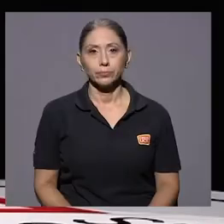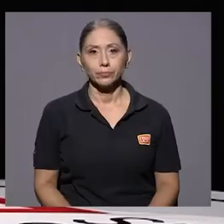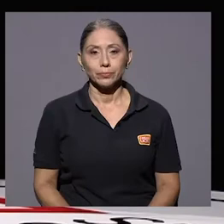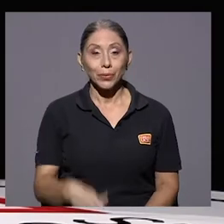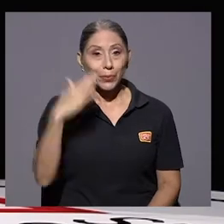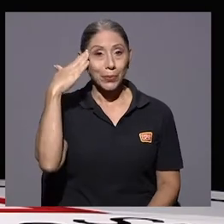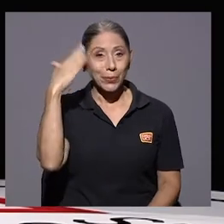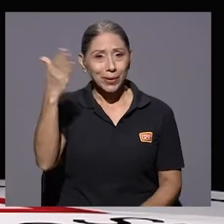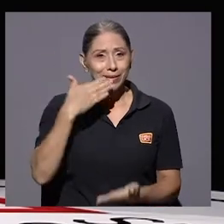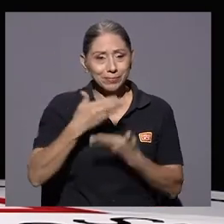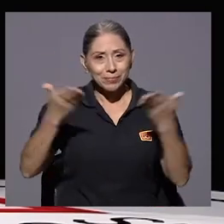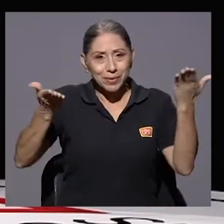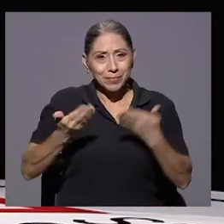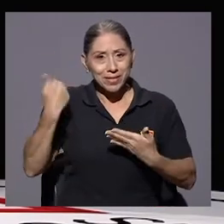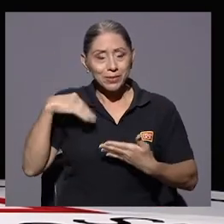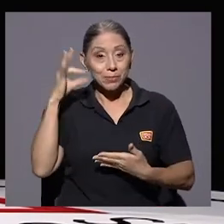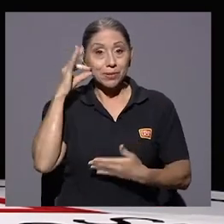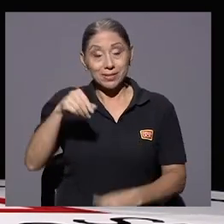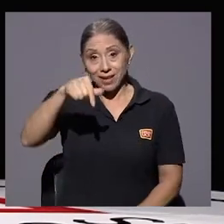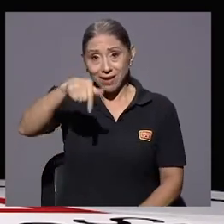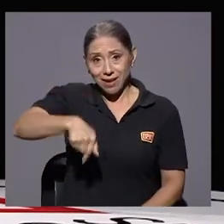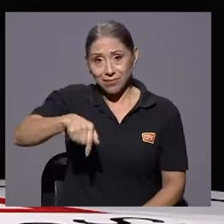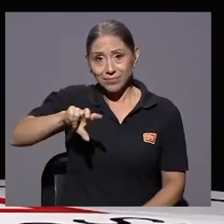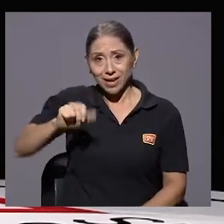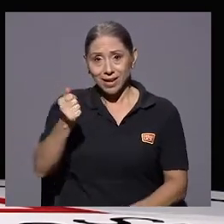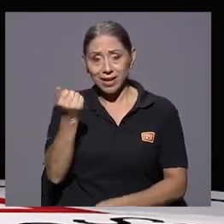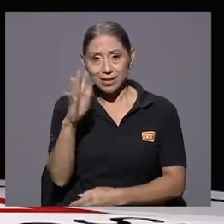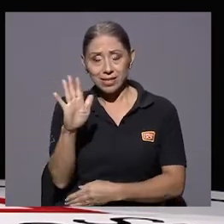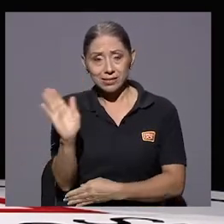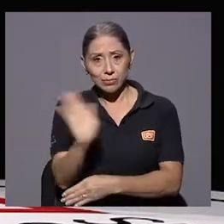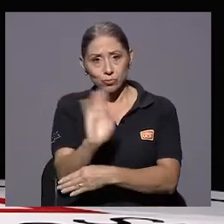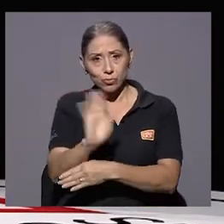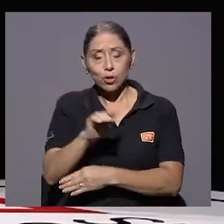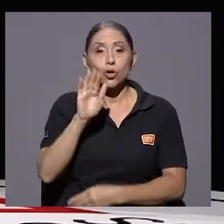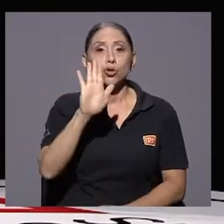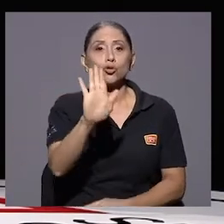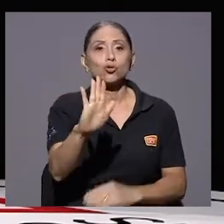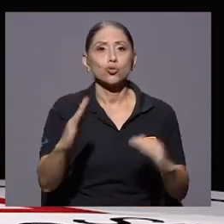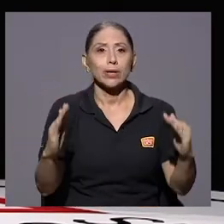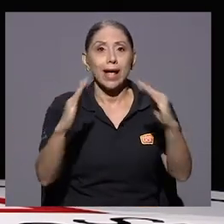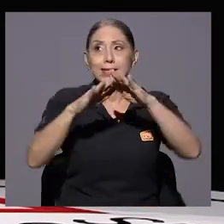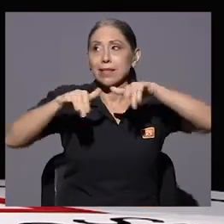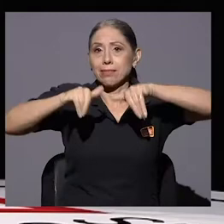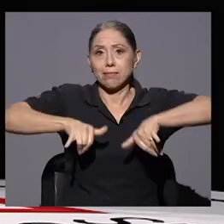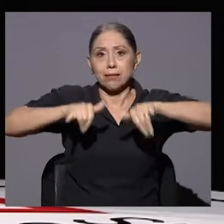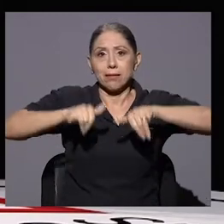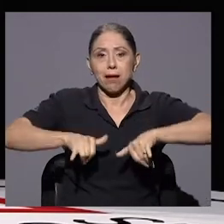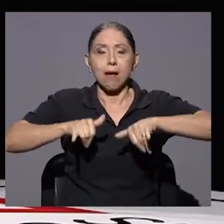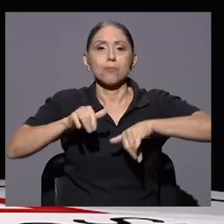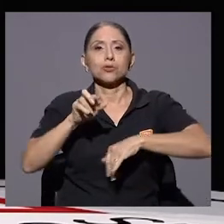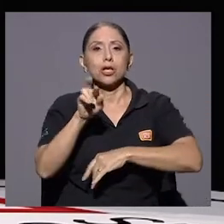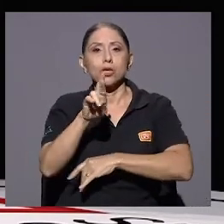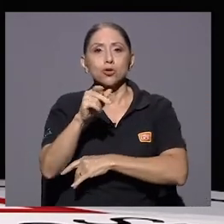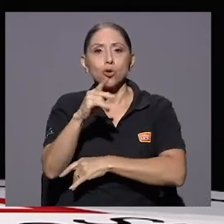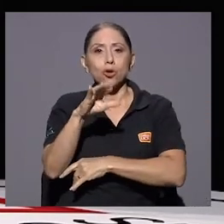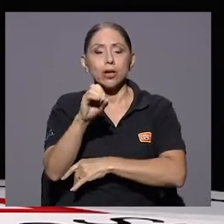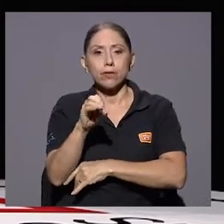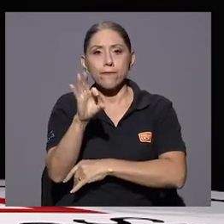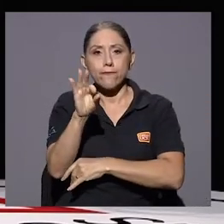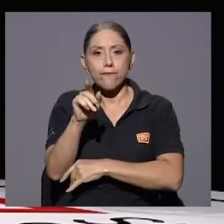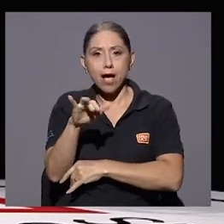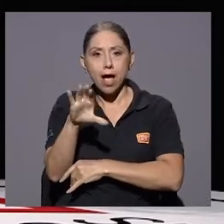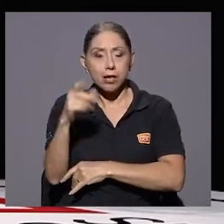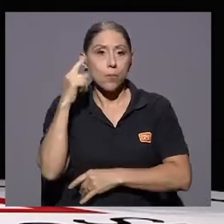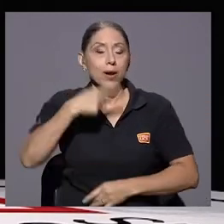Hola, bienvenidos y bienvenidas acá a este canal que es su casa desde el campus de don Rodrigo Facio. Para nosotros es un